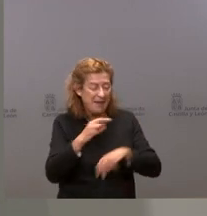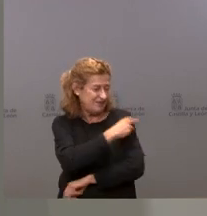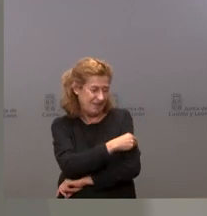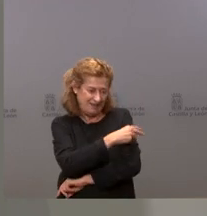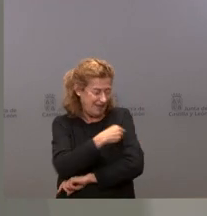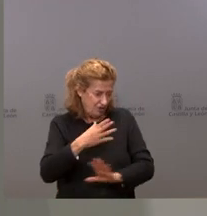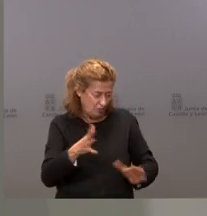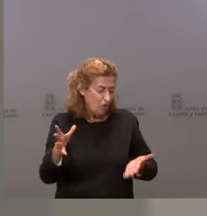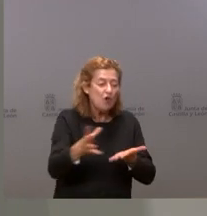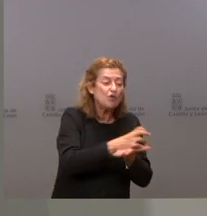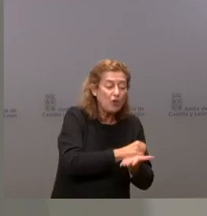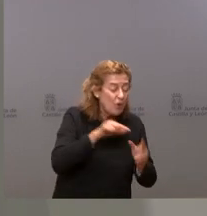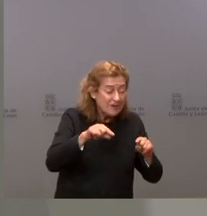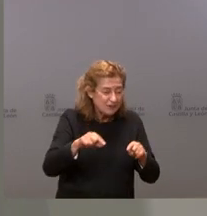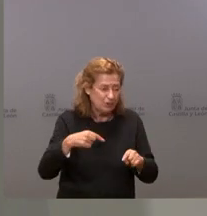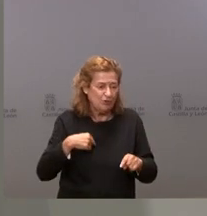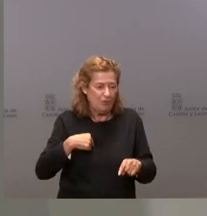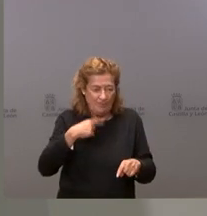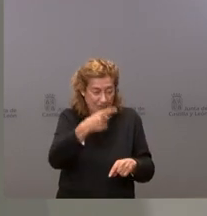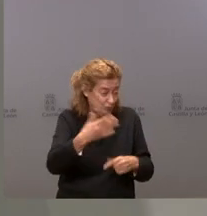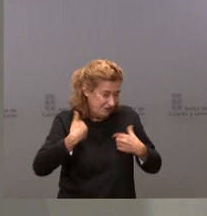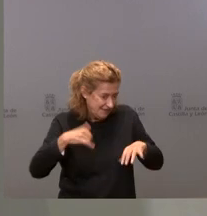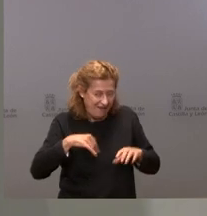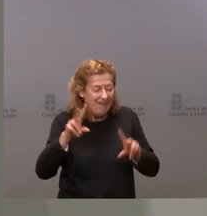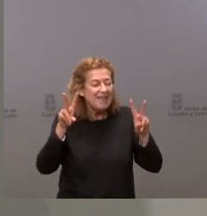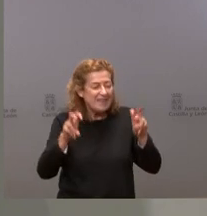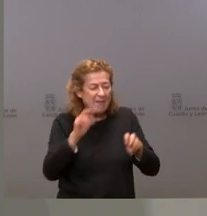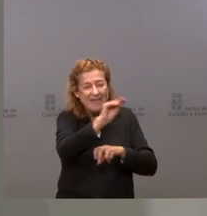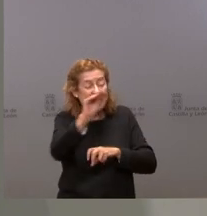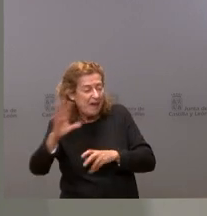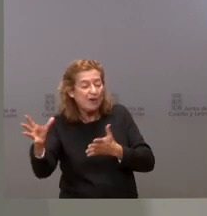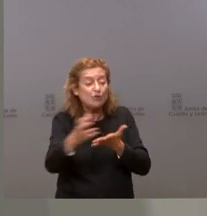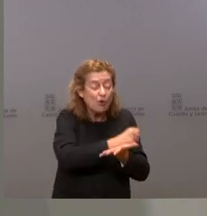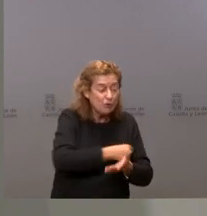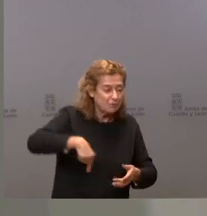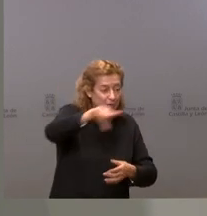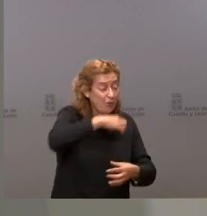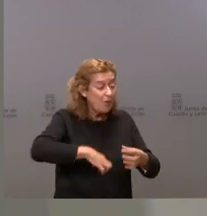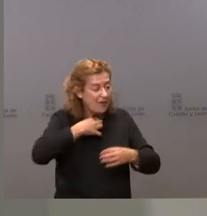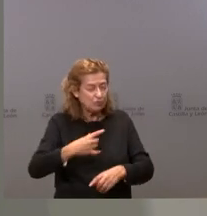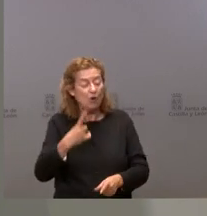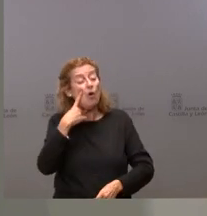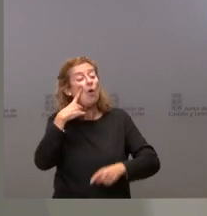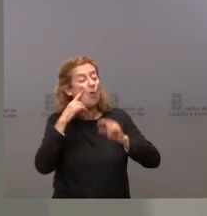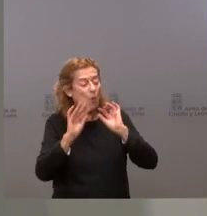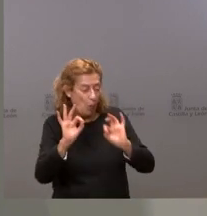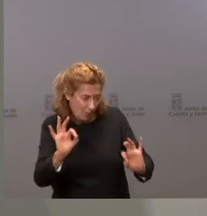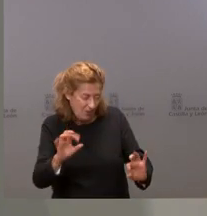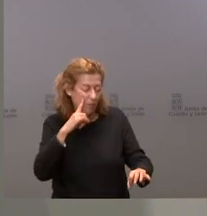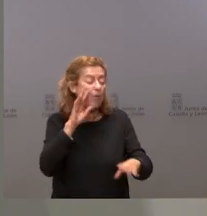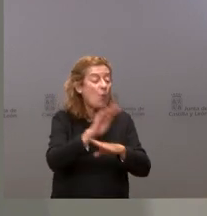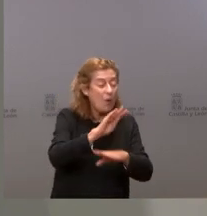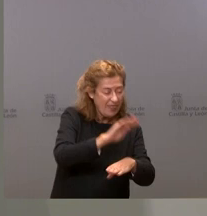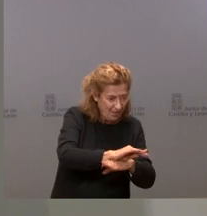tanto, de todo esto se deriva lo que hemos señalado, el llamar a los ciudadanos a la prudencia, a llamar a los